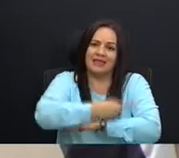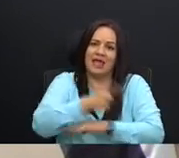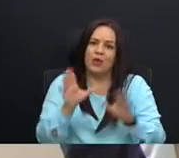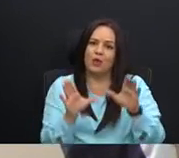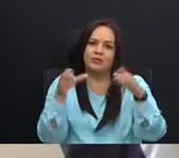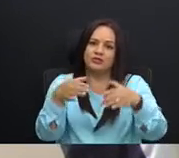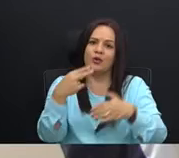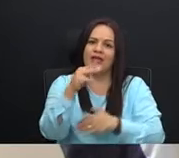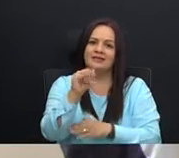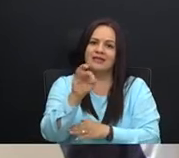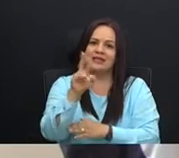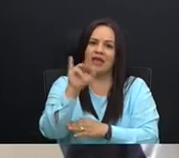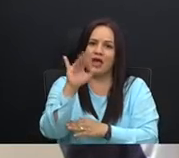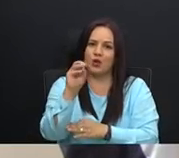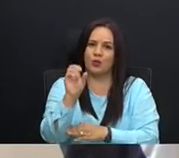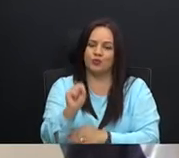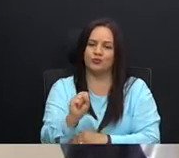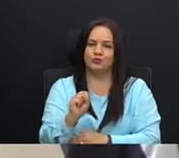de Hacendarios.